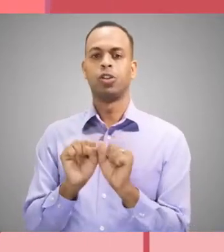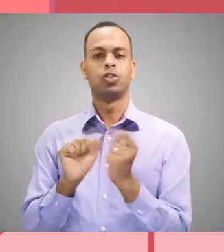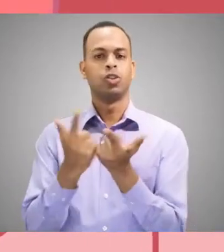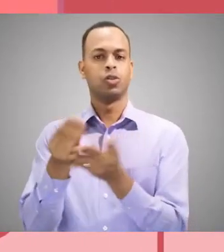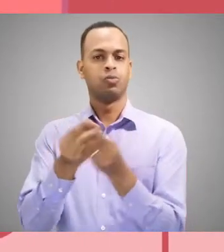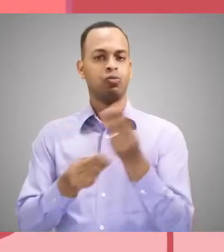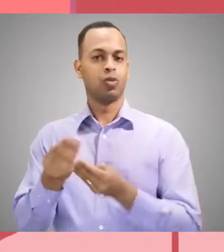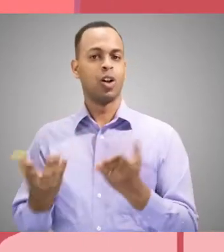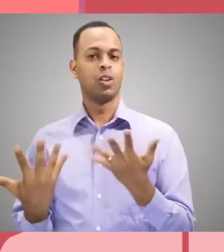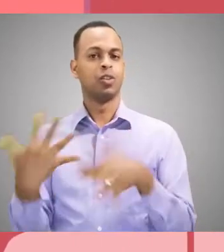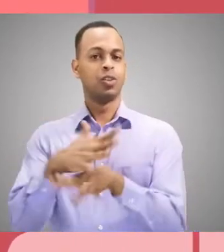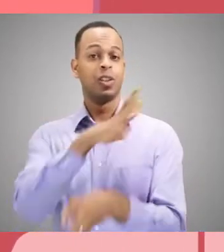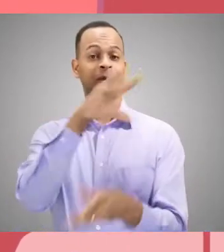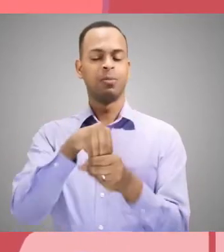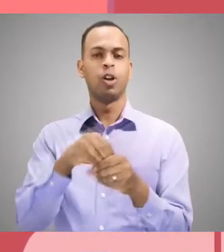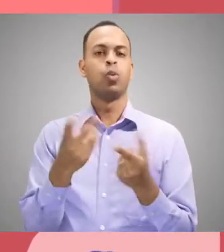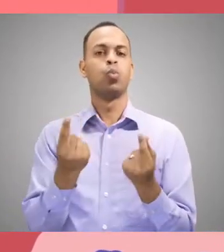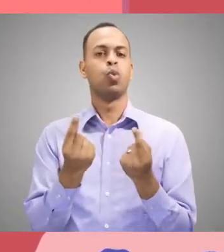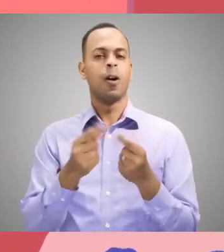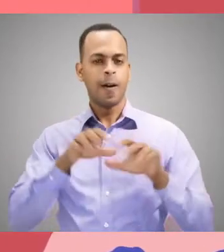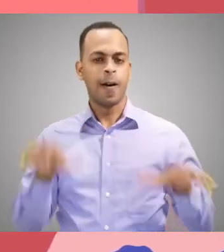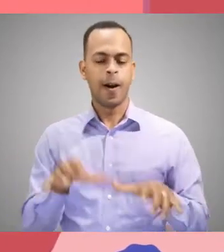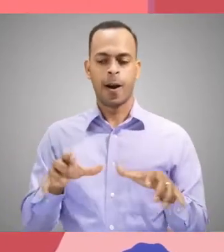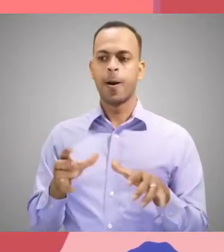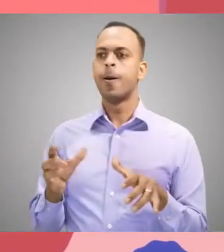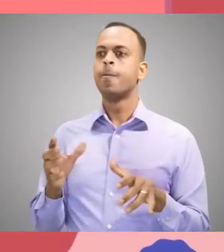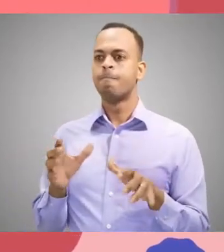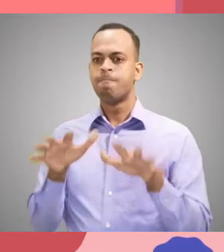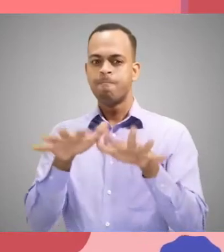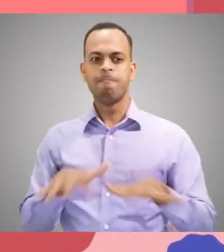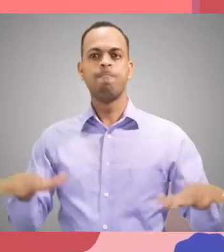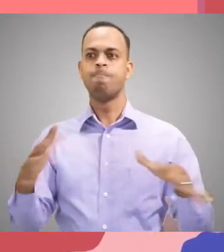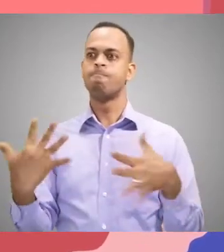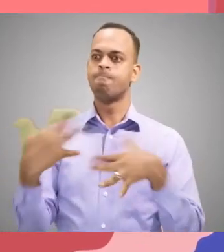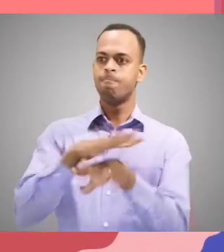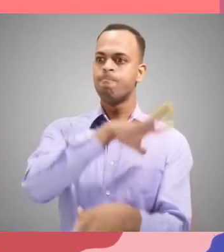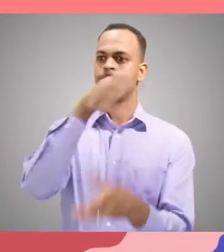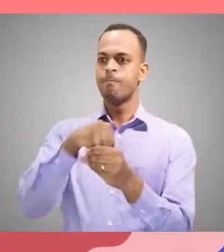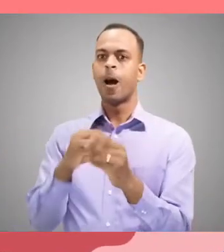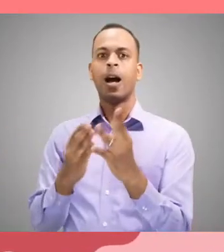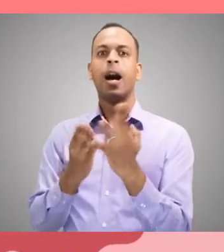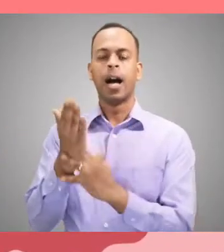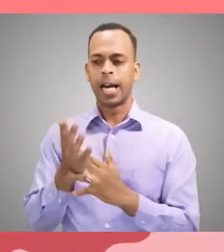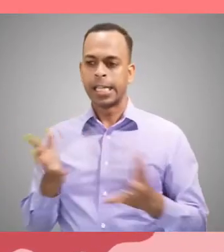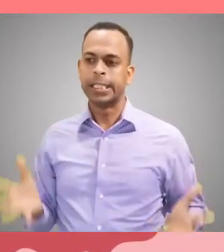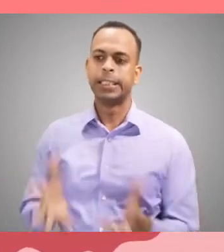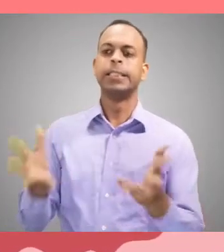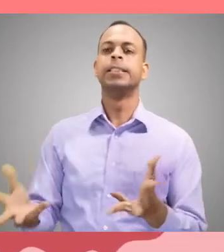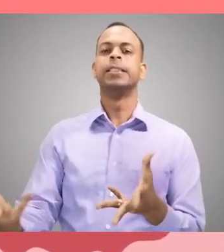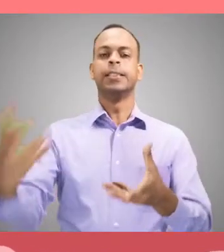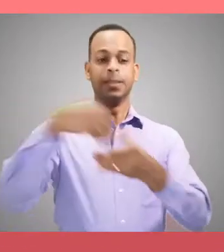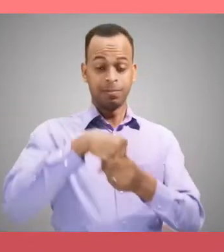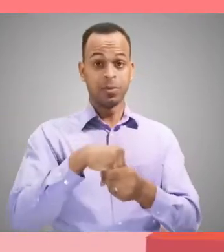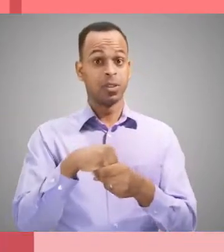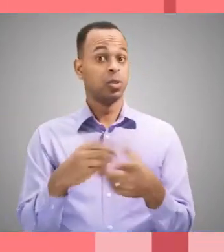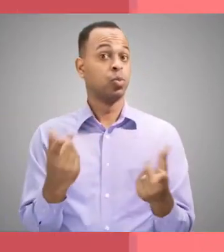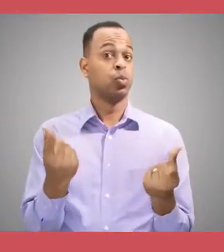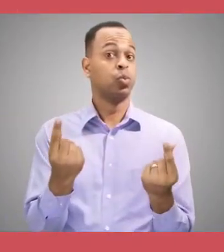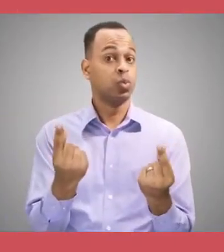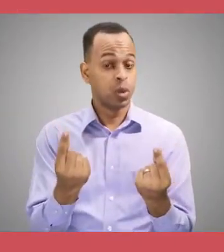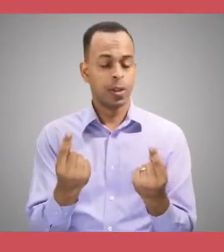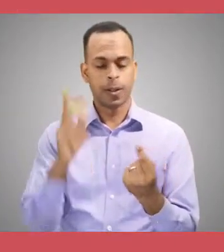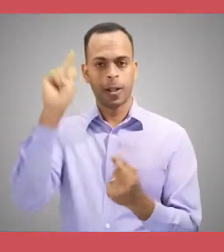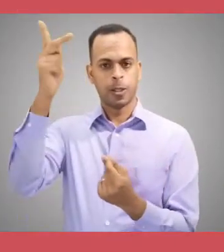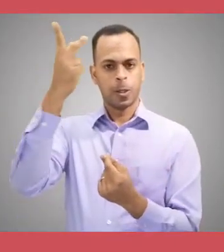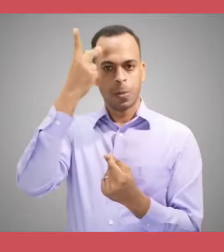tomamos acción para crear ecosistemas de reactivación socioeconómica con la inclusión y la accesibilidad al centro, promoviendo la